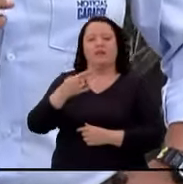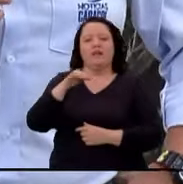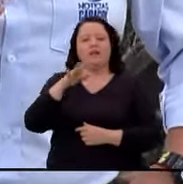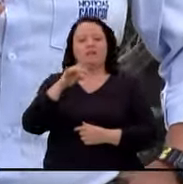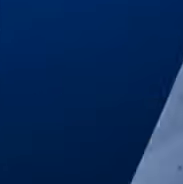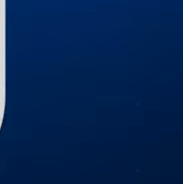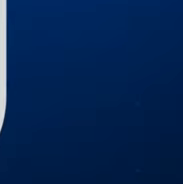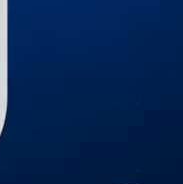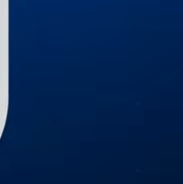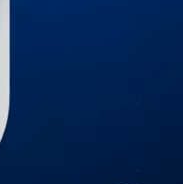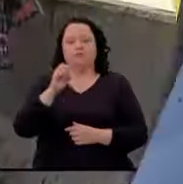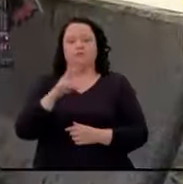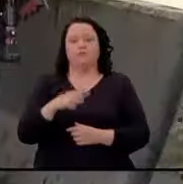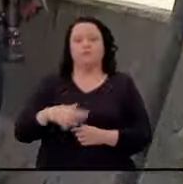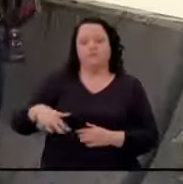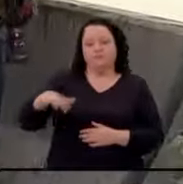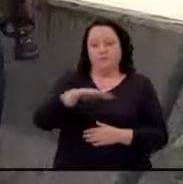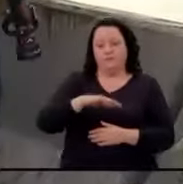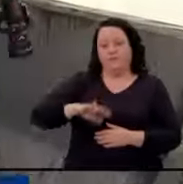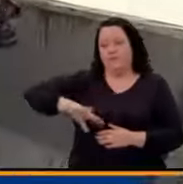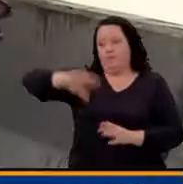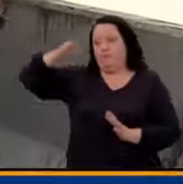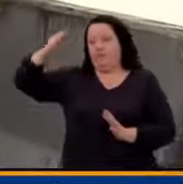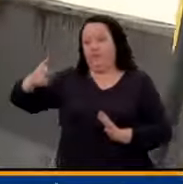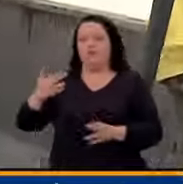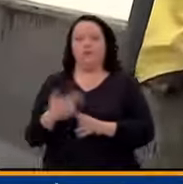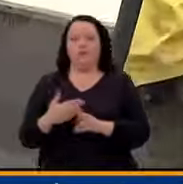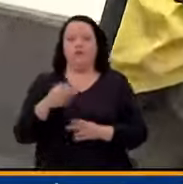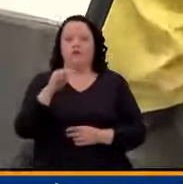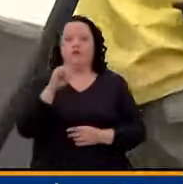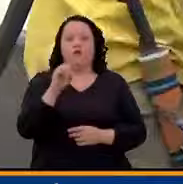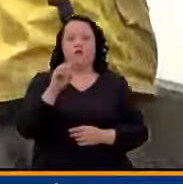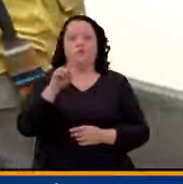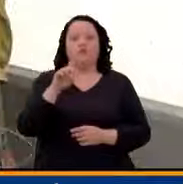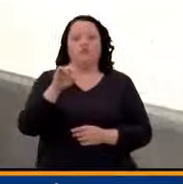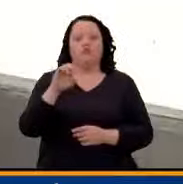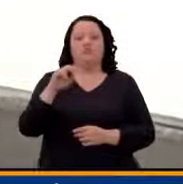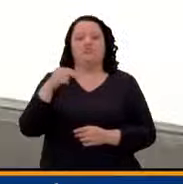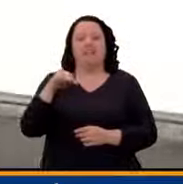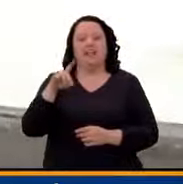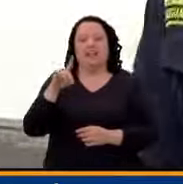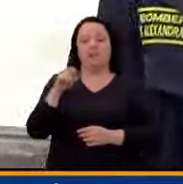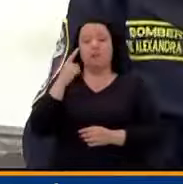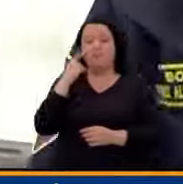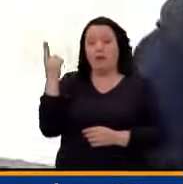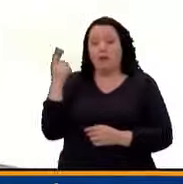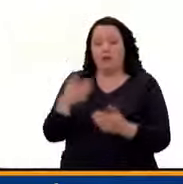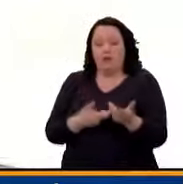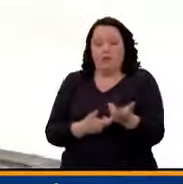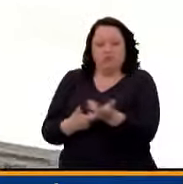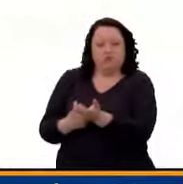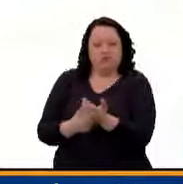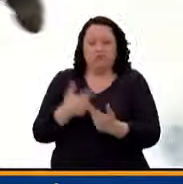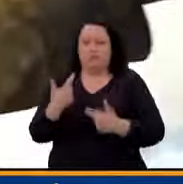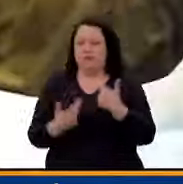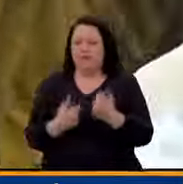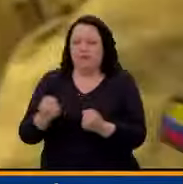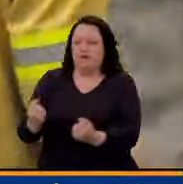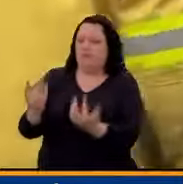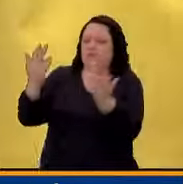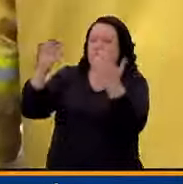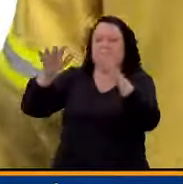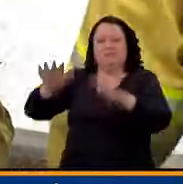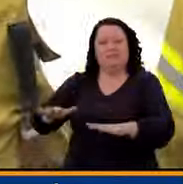Nos encontramos en el Alto del Mondoñedo y queremos mostrarles lo que está pasando acá donde los bomberos luchan para contener estas llamas